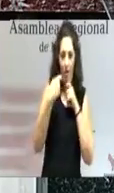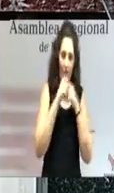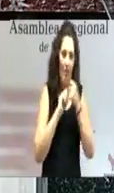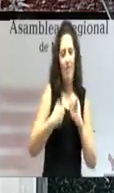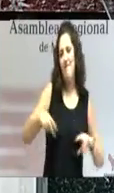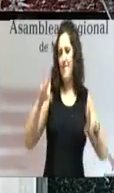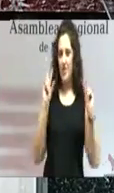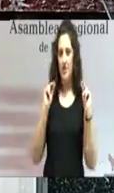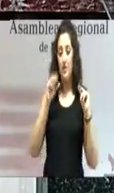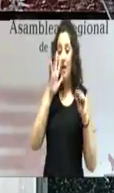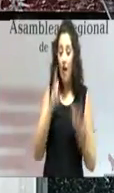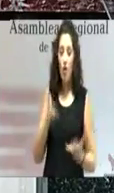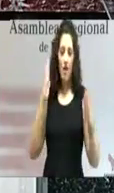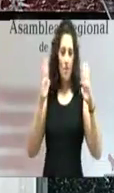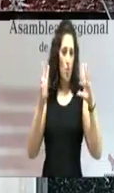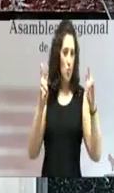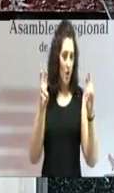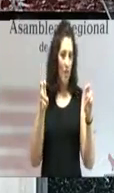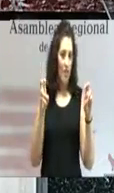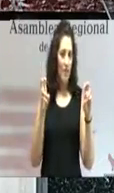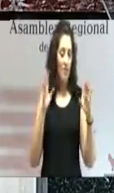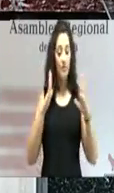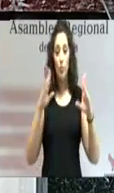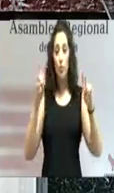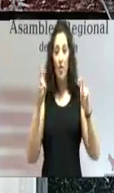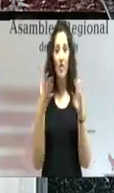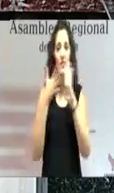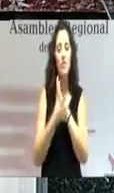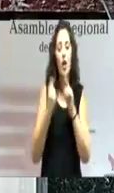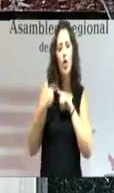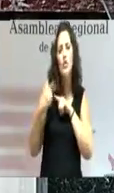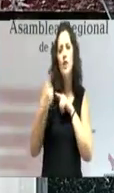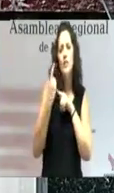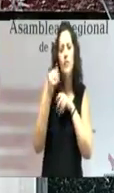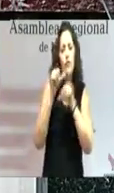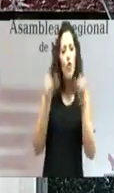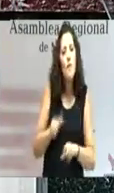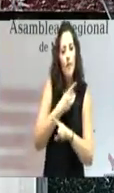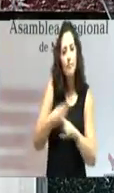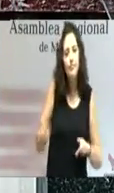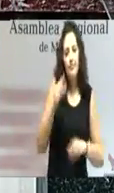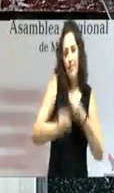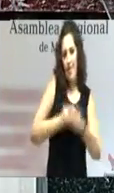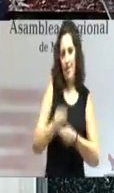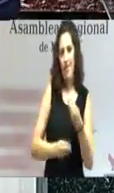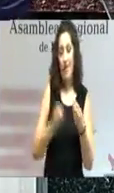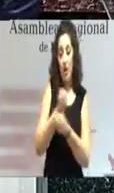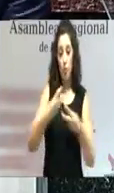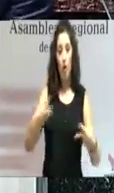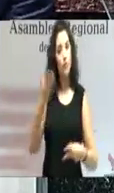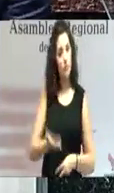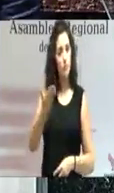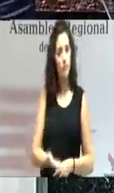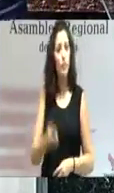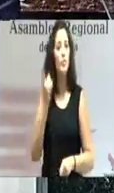Vivimos hoy un tiempo nuevo que requiere de nosotros una nueva forma de hacer las cosas. El resultado es importante, pero también